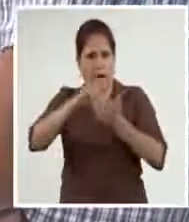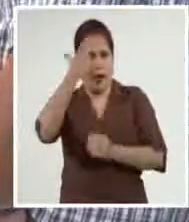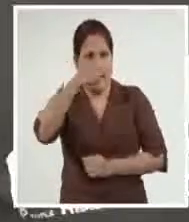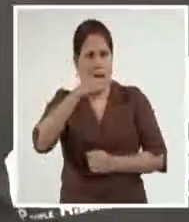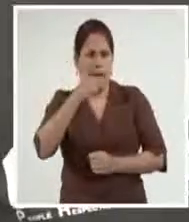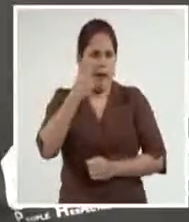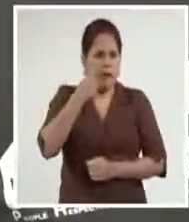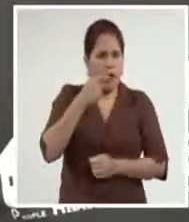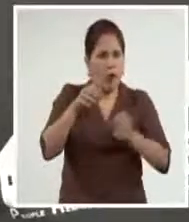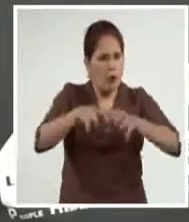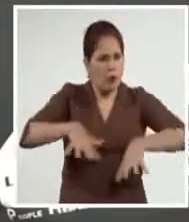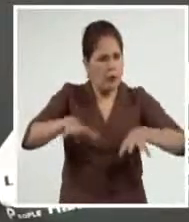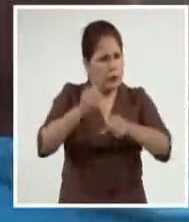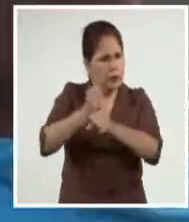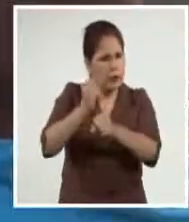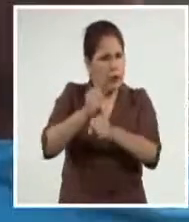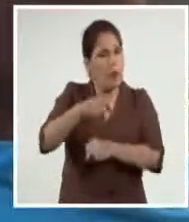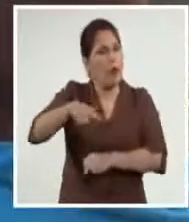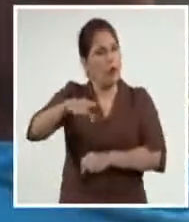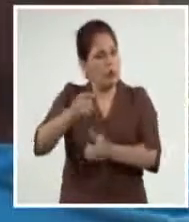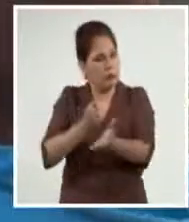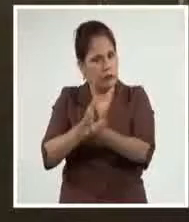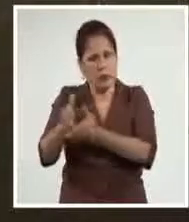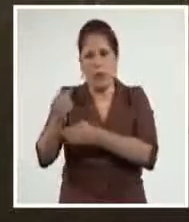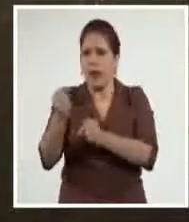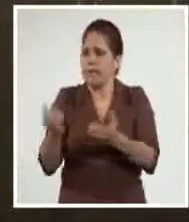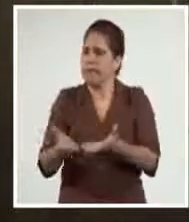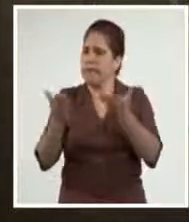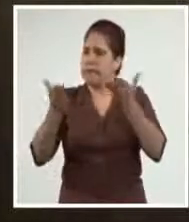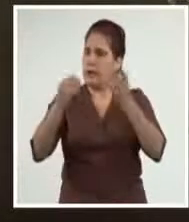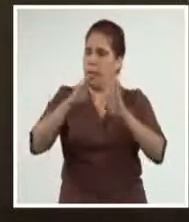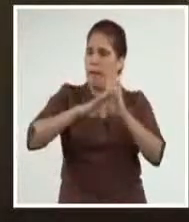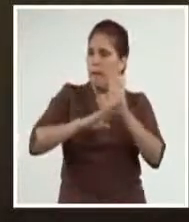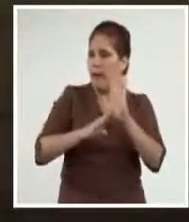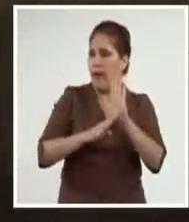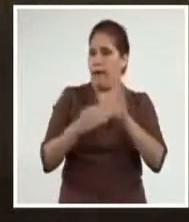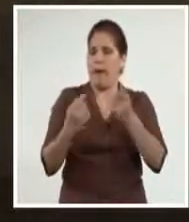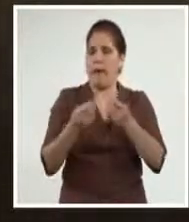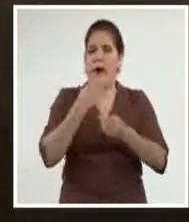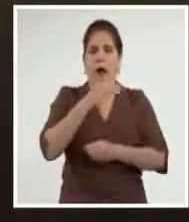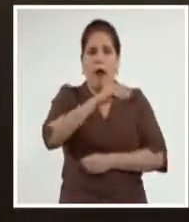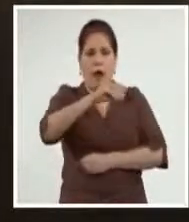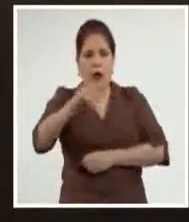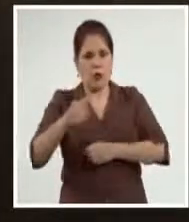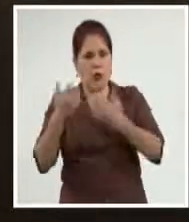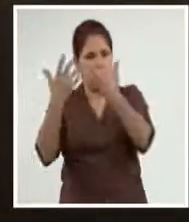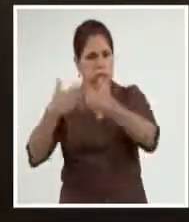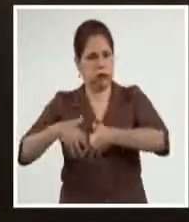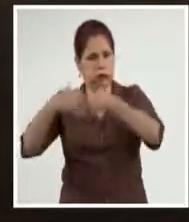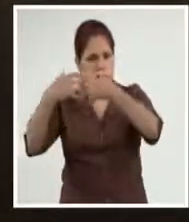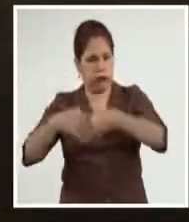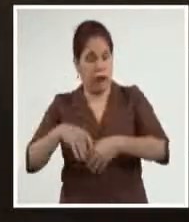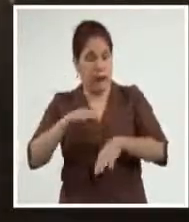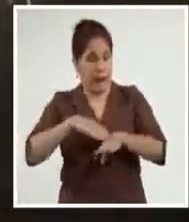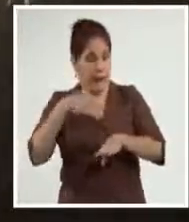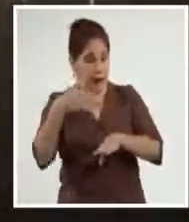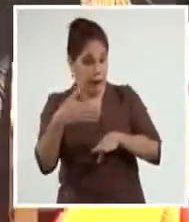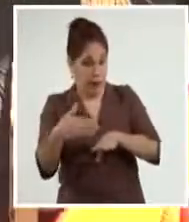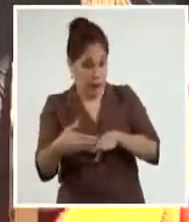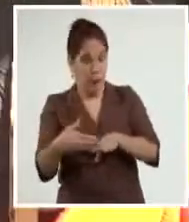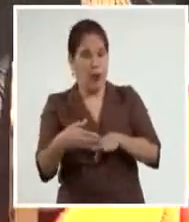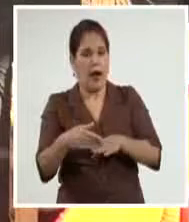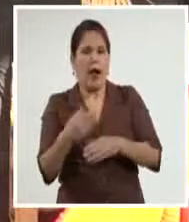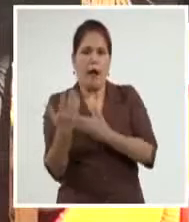los trabajadores y los exhortó a continuar impulsando el programa de producción de azúcar. Posteriormente, el dirigente campesino